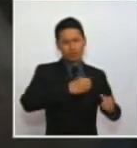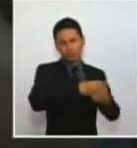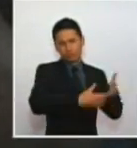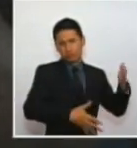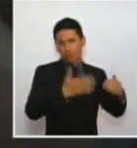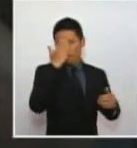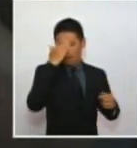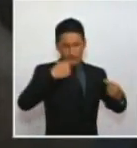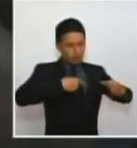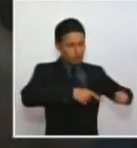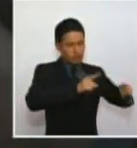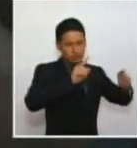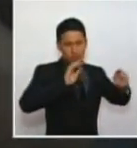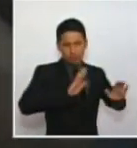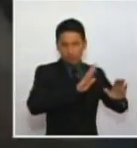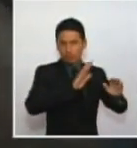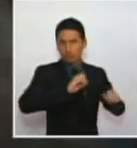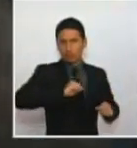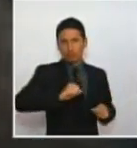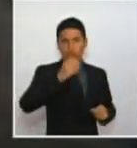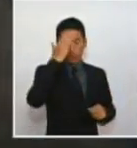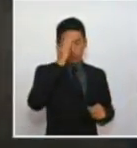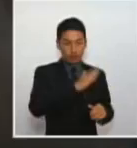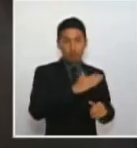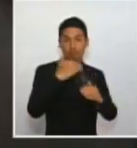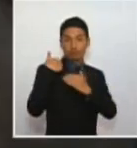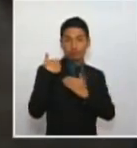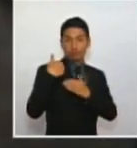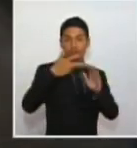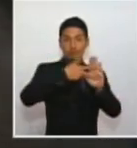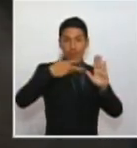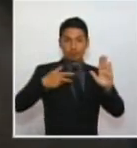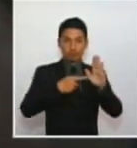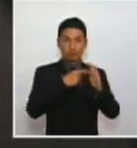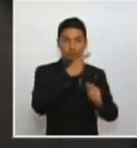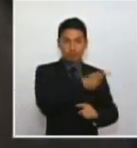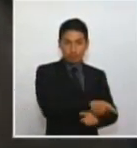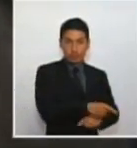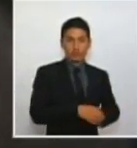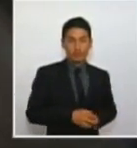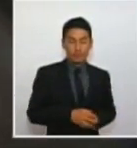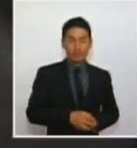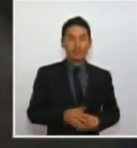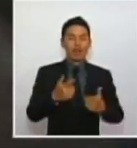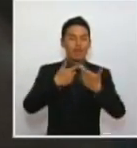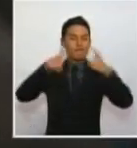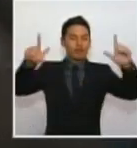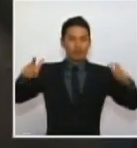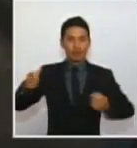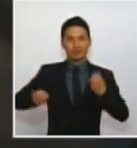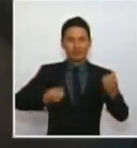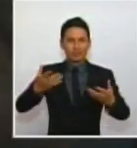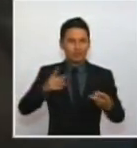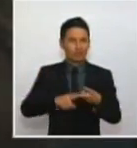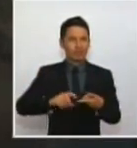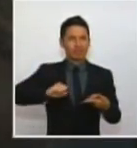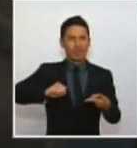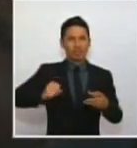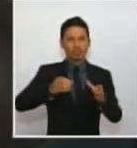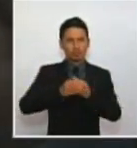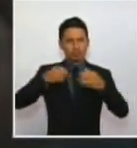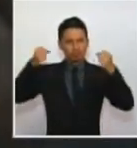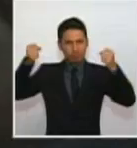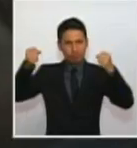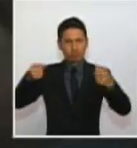razón propia, por su misión constitucional. La libertad de expresión, el derecho sindical,